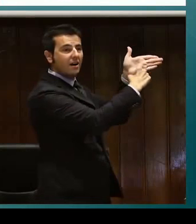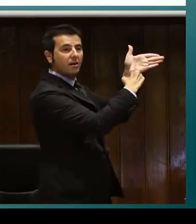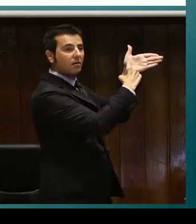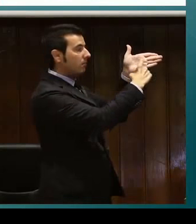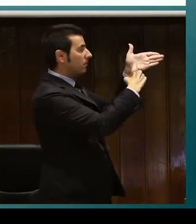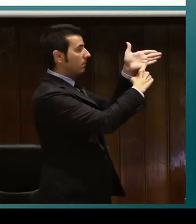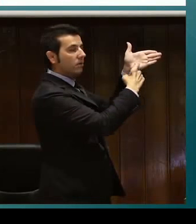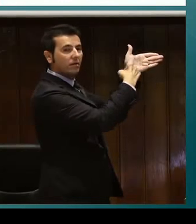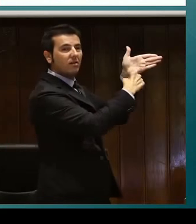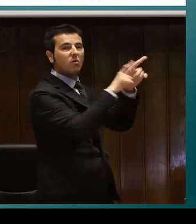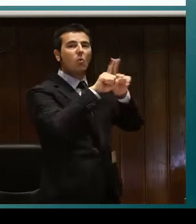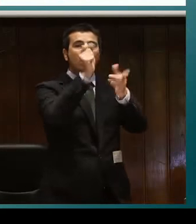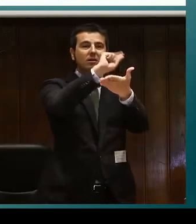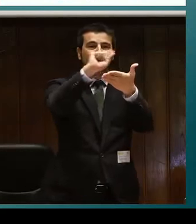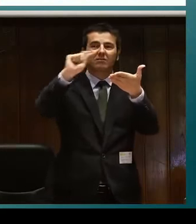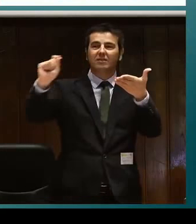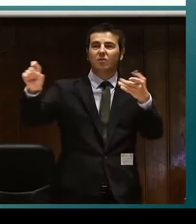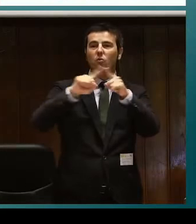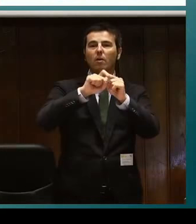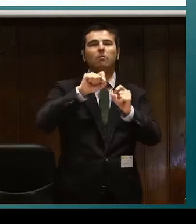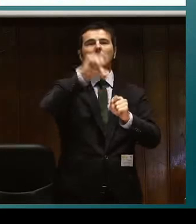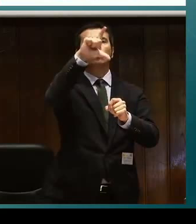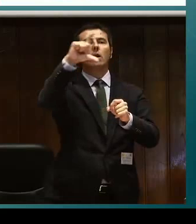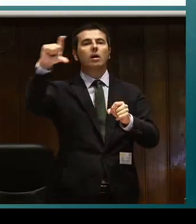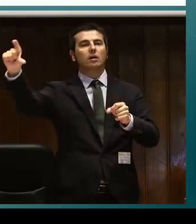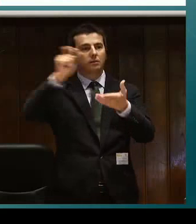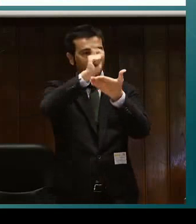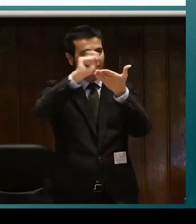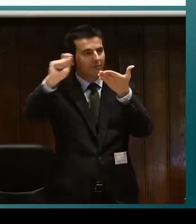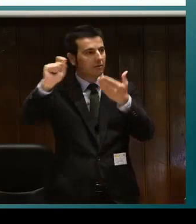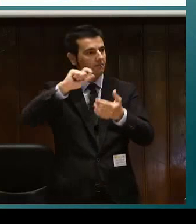En primer lugar, tenemos la escritura de mayúsculas en palma.